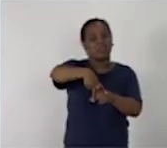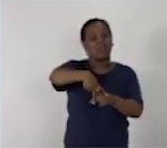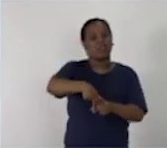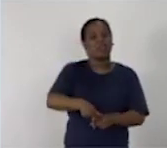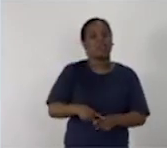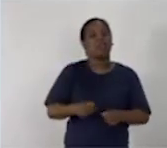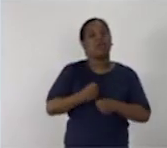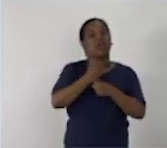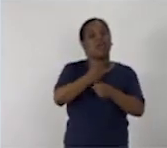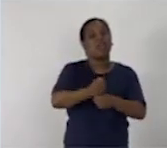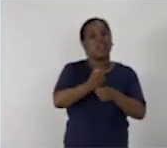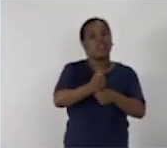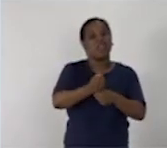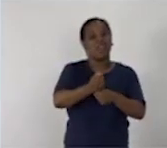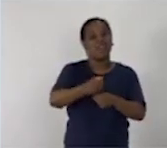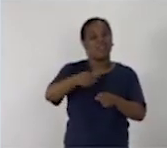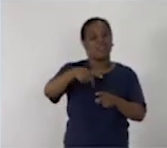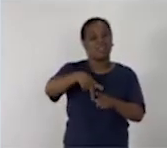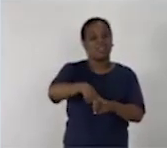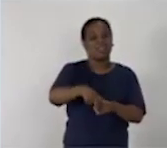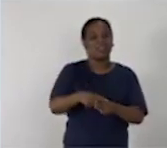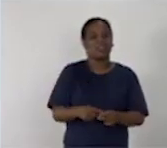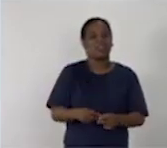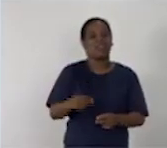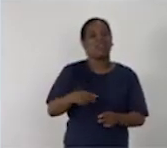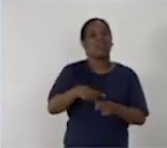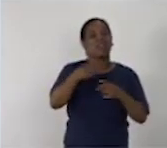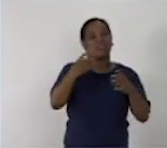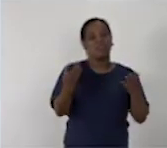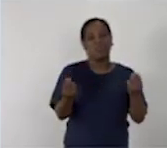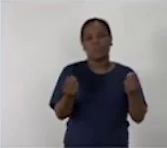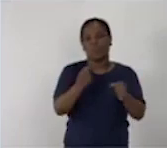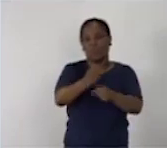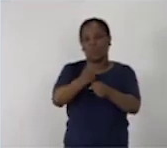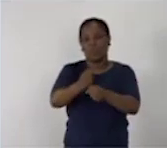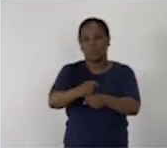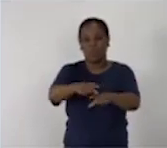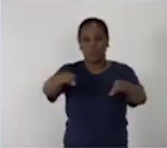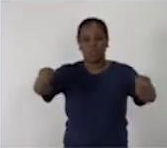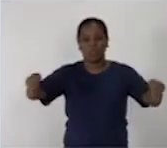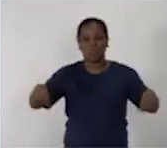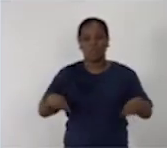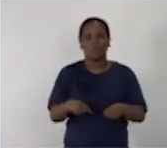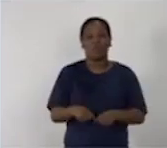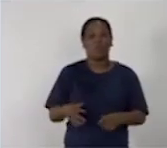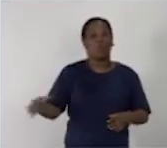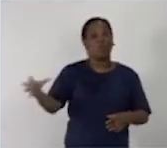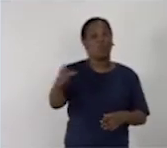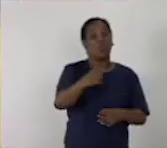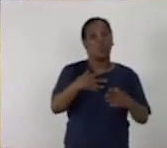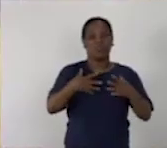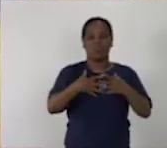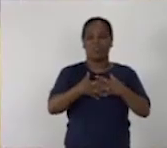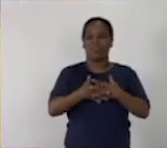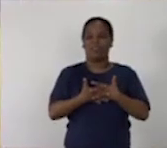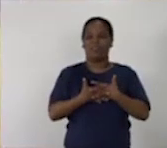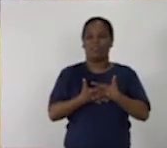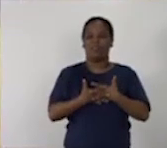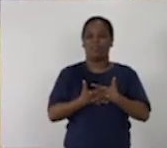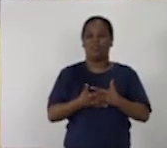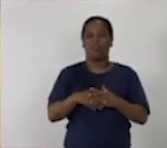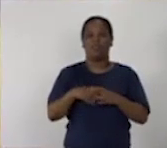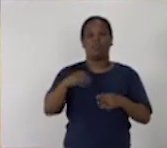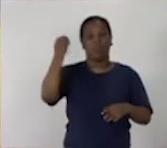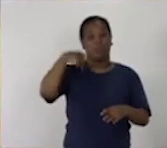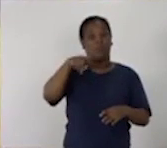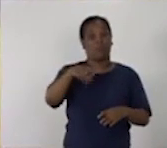caballista, caballado. Todas se relacionan. Saben lo